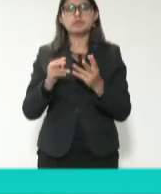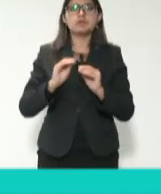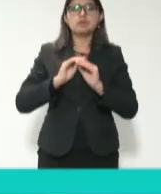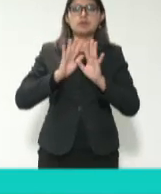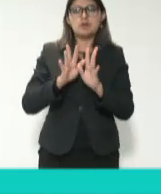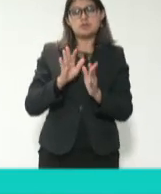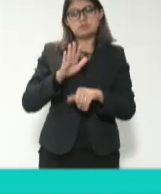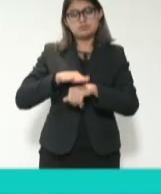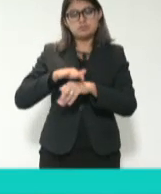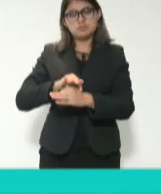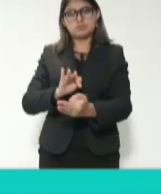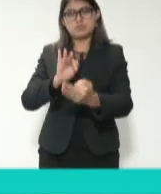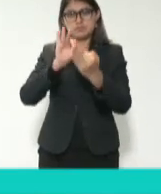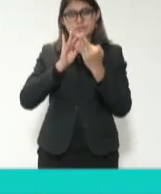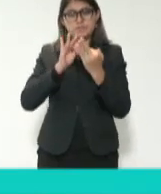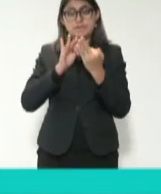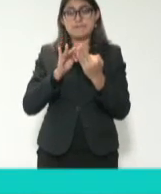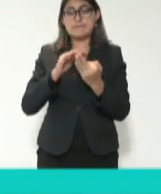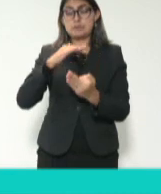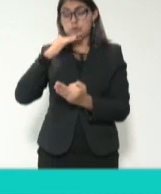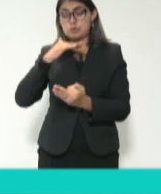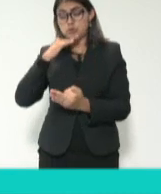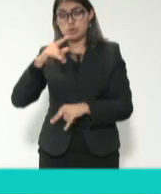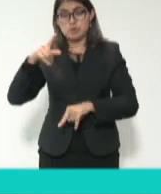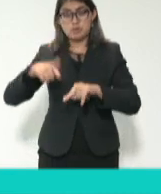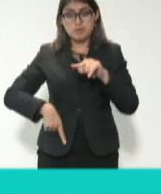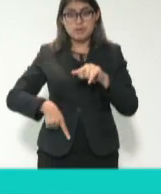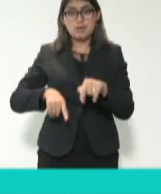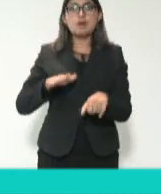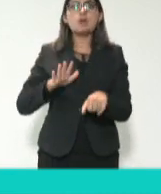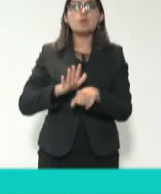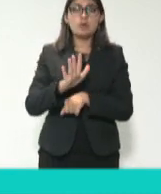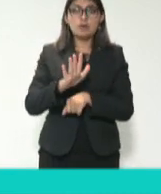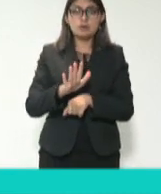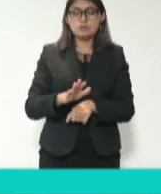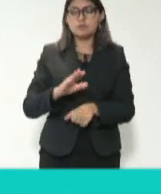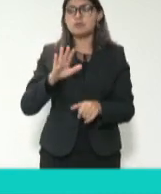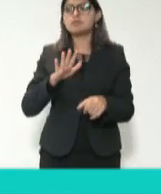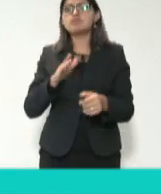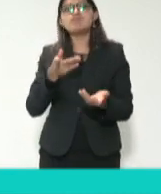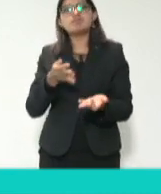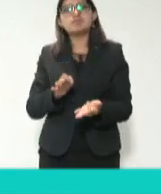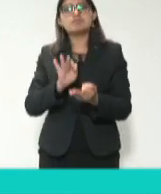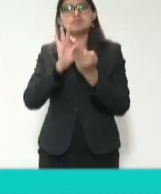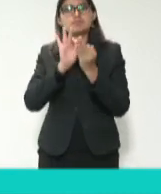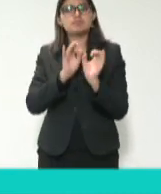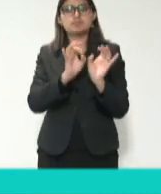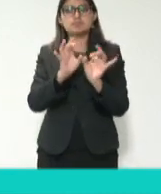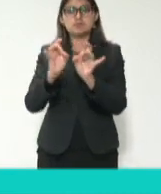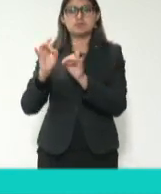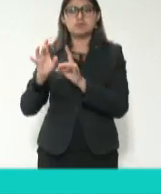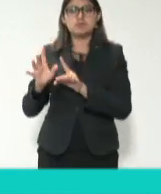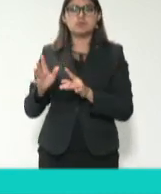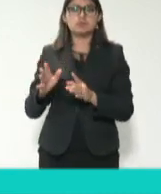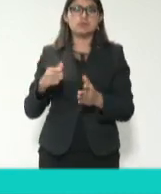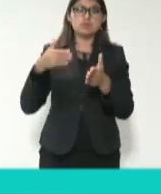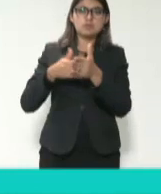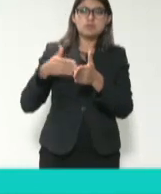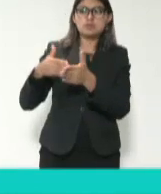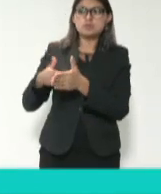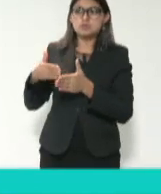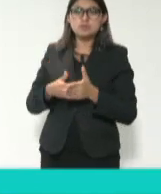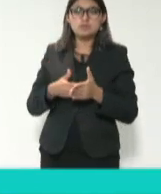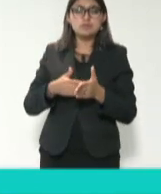efectivos en la lucha contra la corrupción? ¿Qué desafíos, obstáculos se han detectado al momento de querer generar políticas